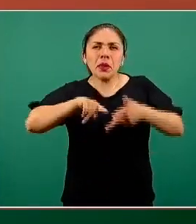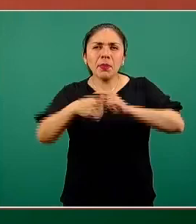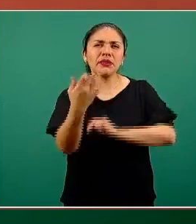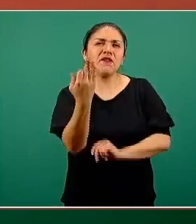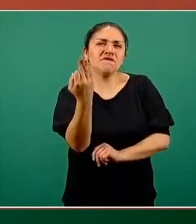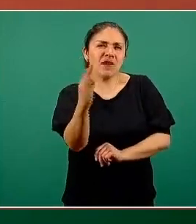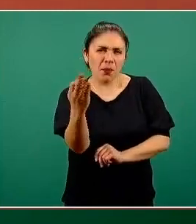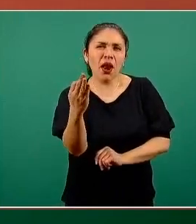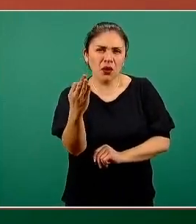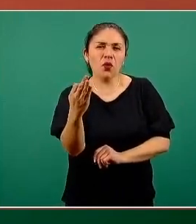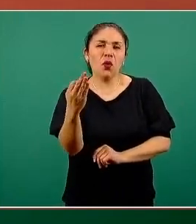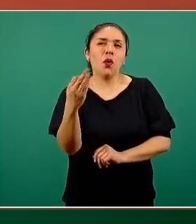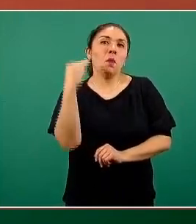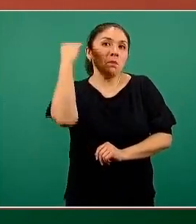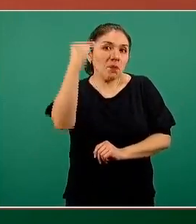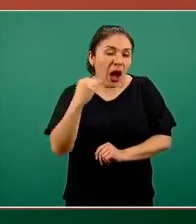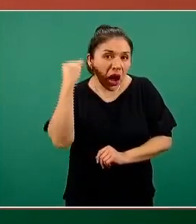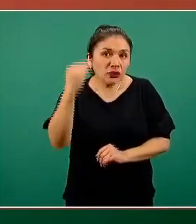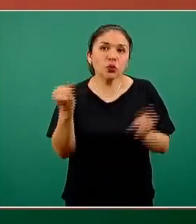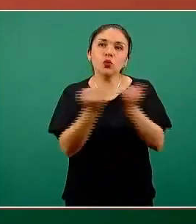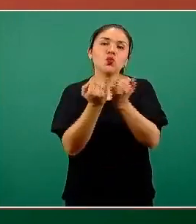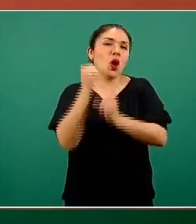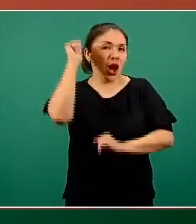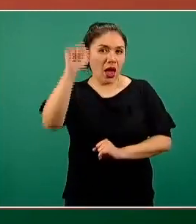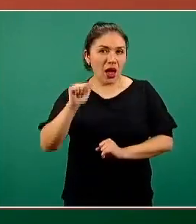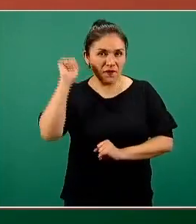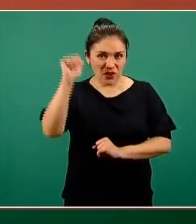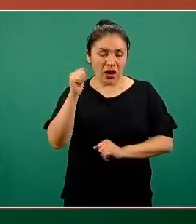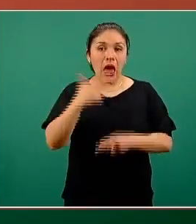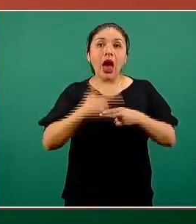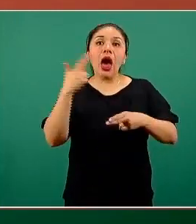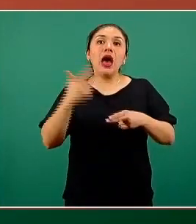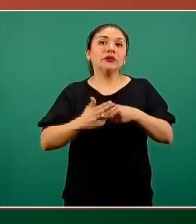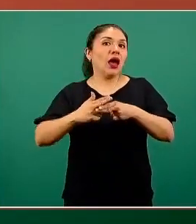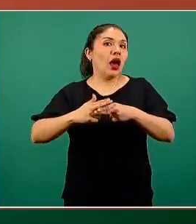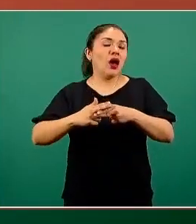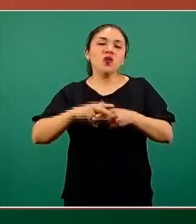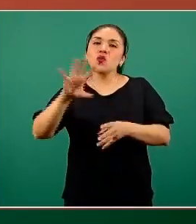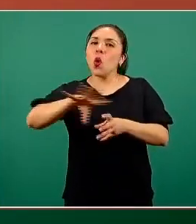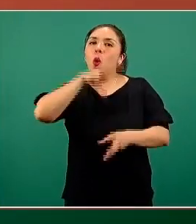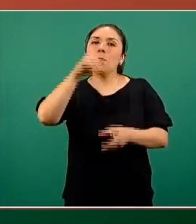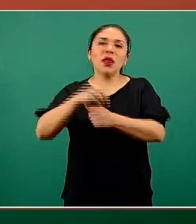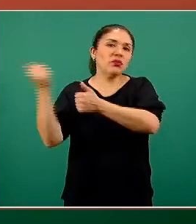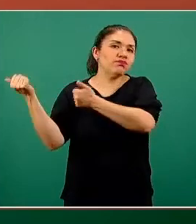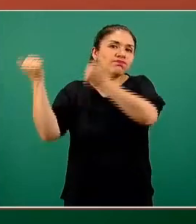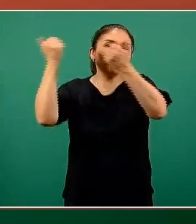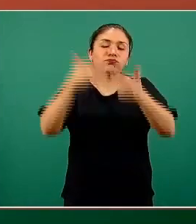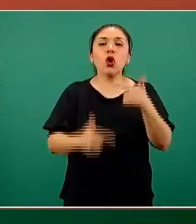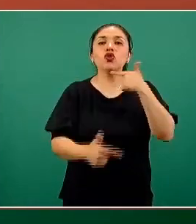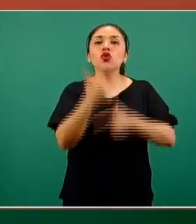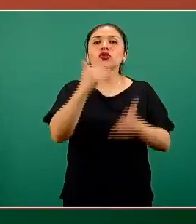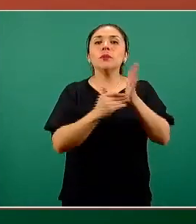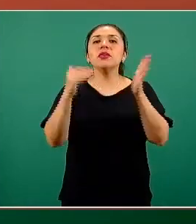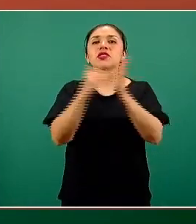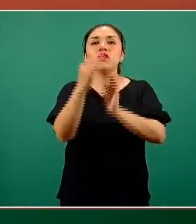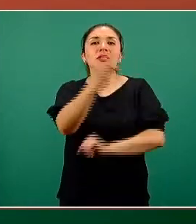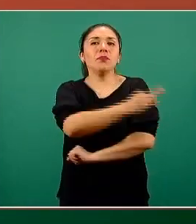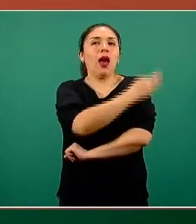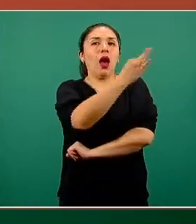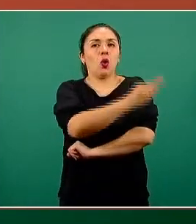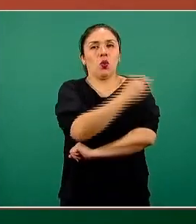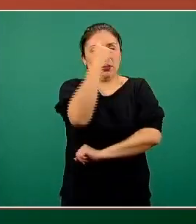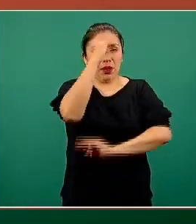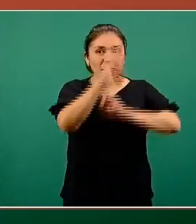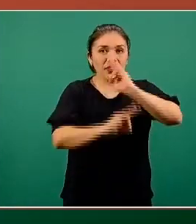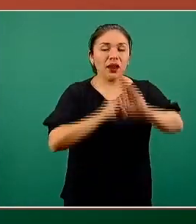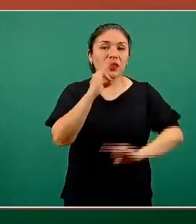febrero, en marzo y en abril, hasta llegar a la dotación completa de estas 12 millones de esquemas de tratamiento,